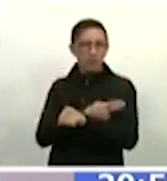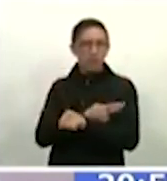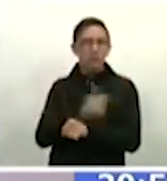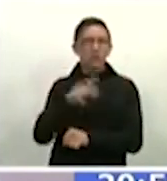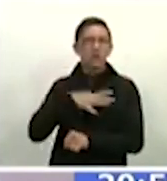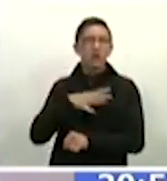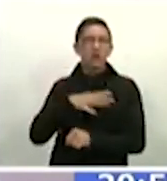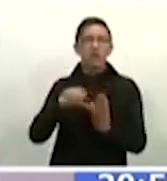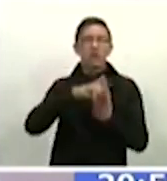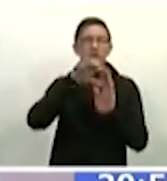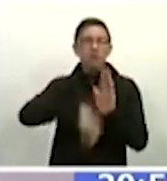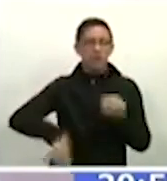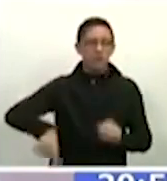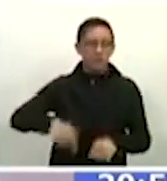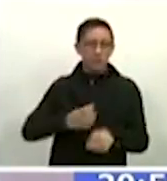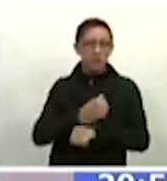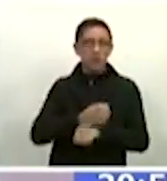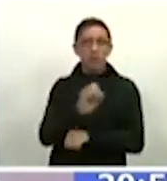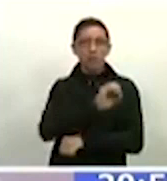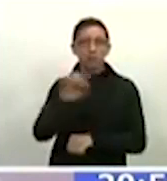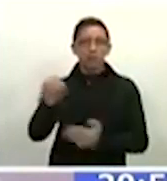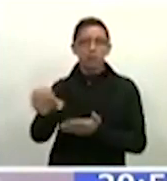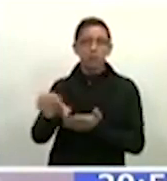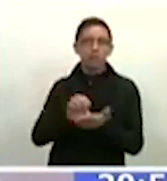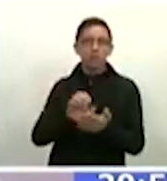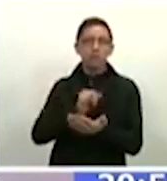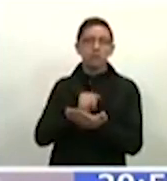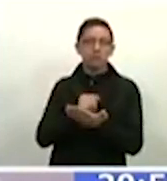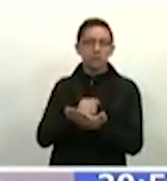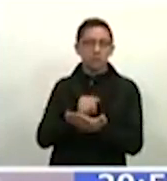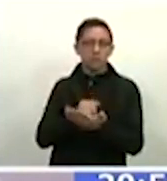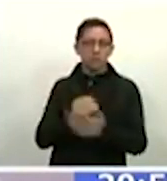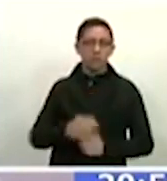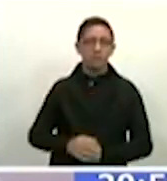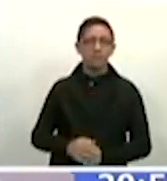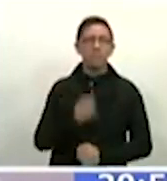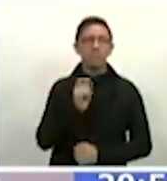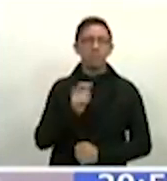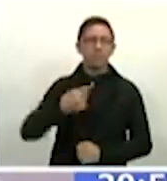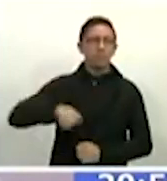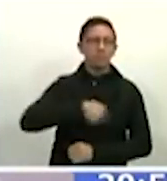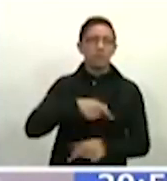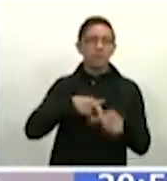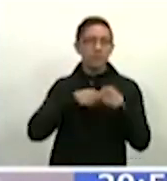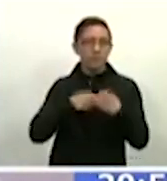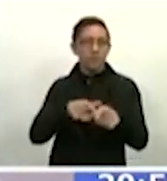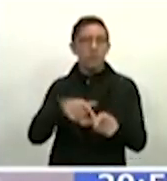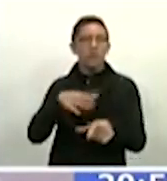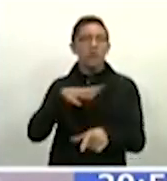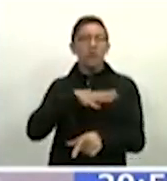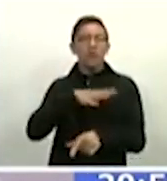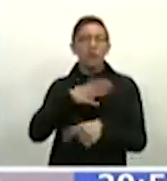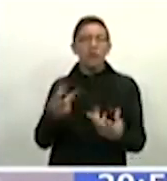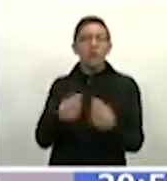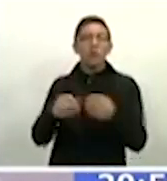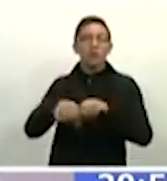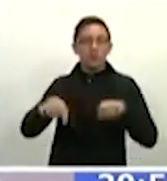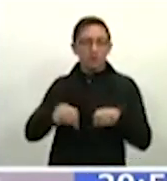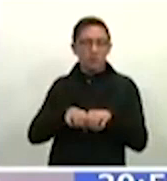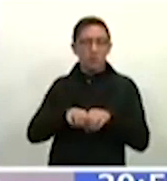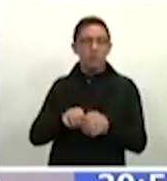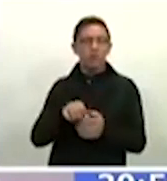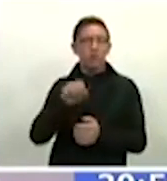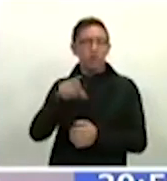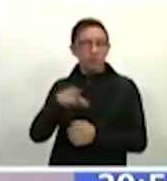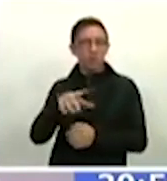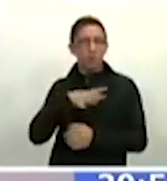tuvo cero en materia de ingresos. Sin embargo, mantuvimos los salarios,